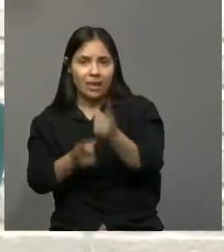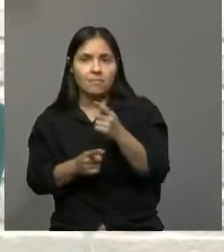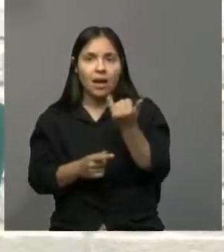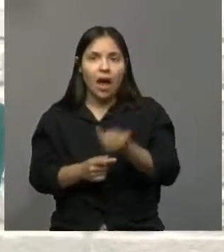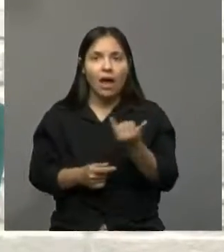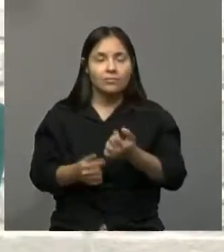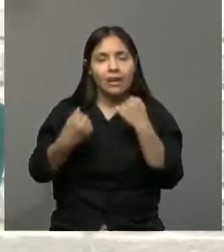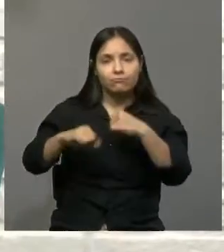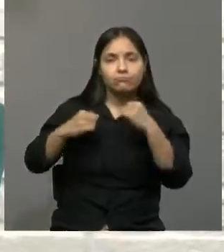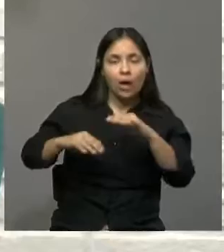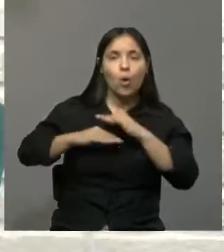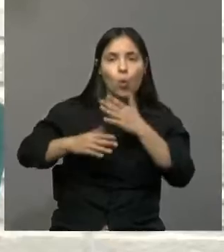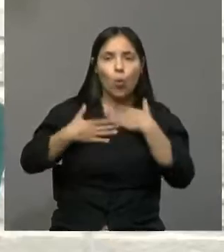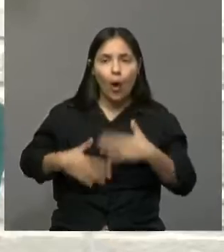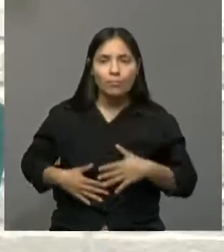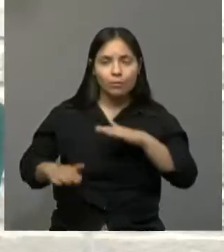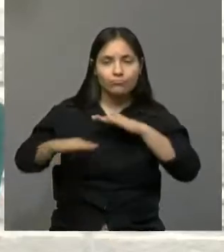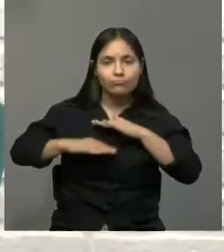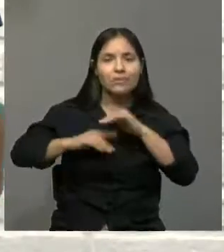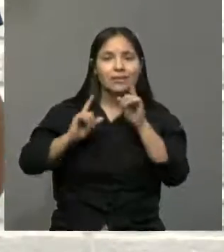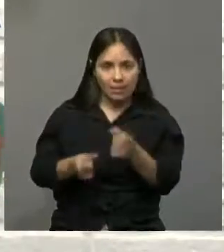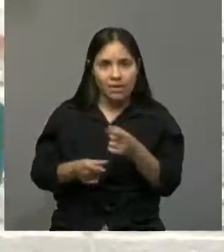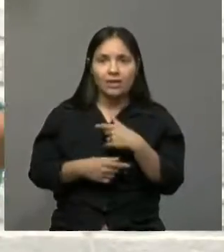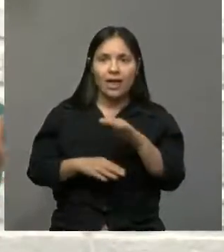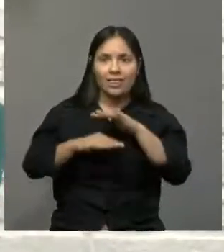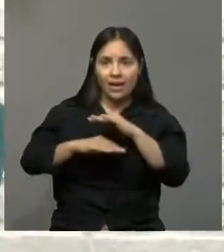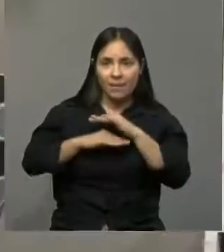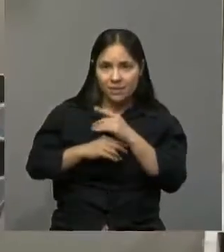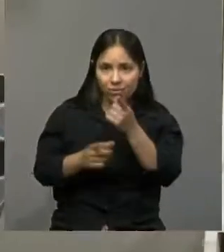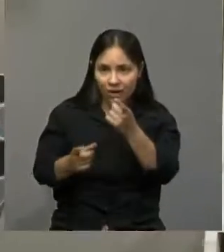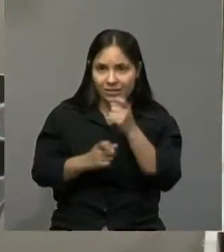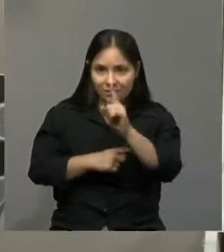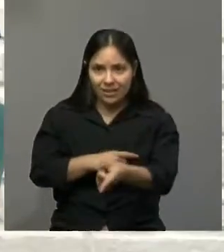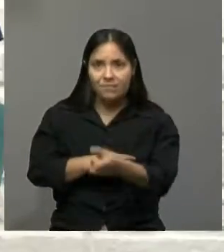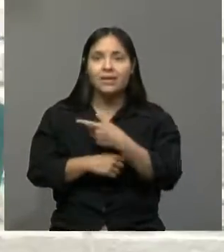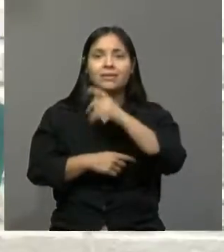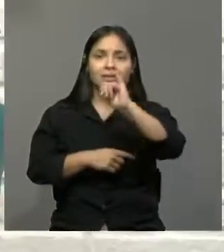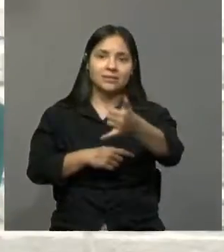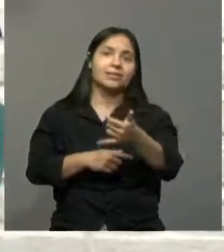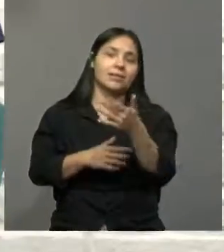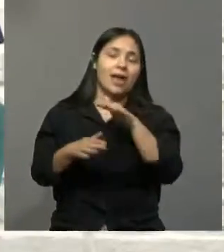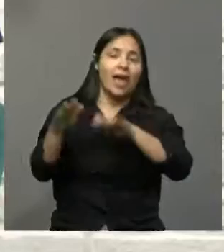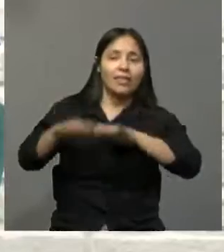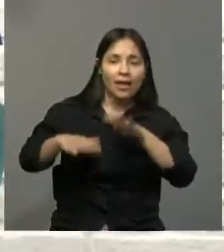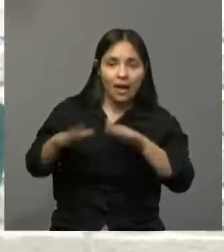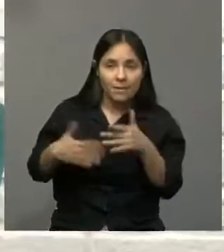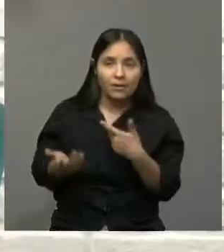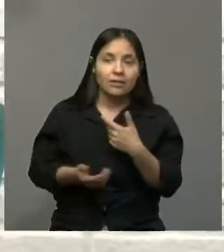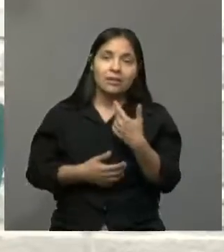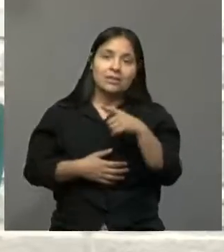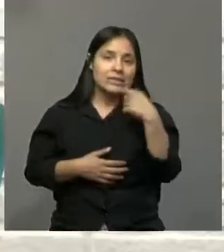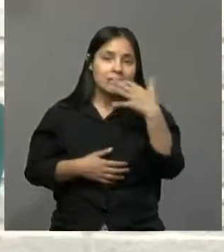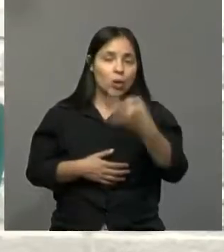física para tus performance? Un entrenamiento. Claro, por eso, una preparación, un entrenamiento, porque debe ser bravo